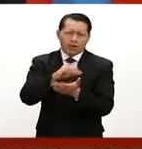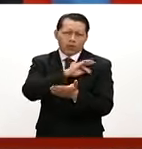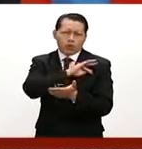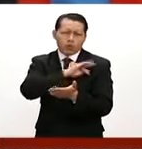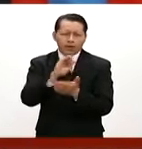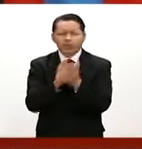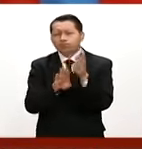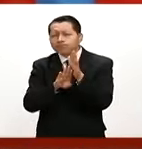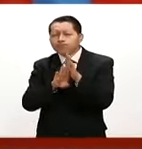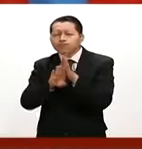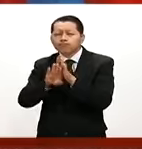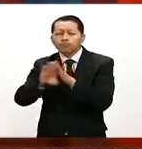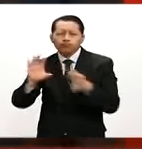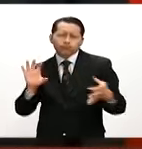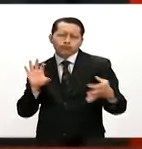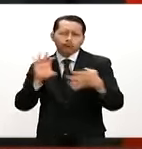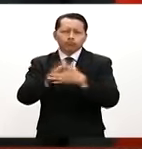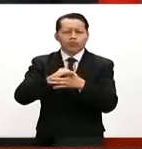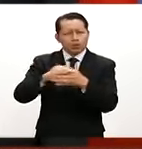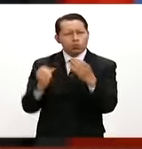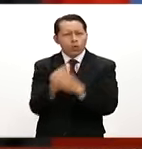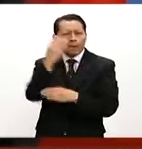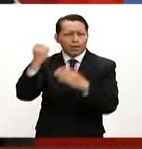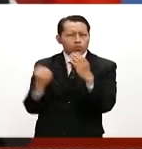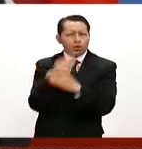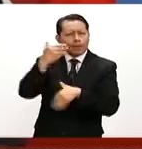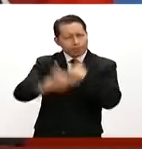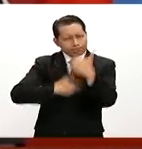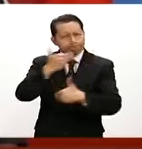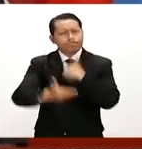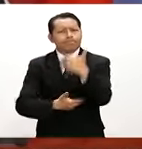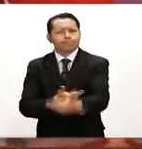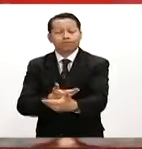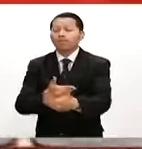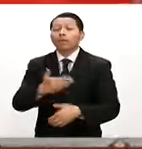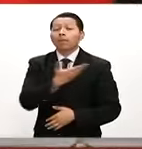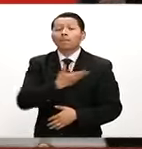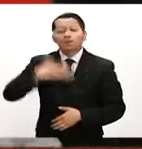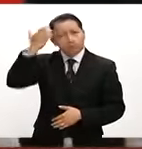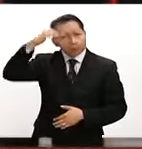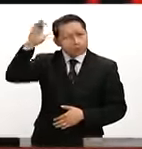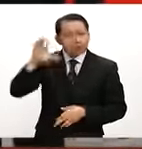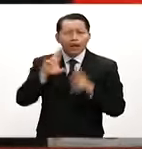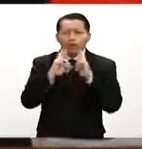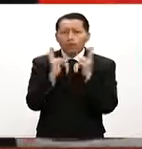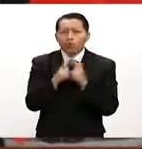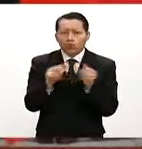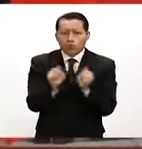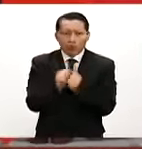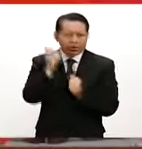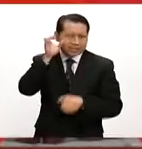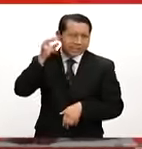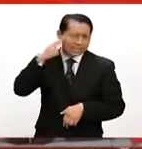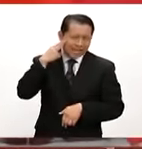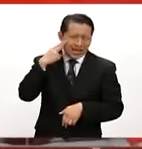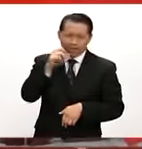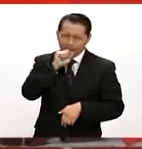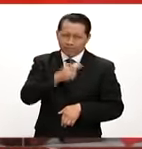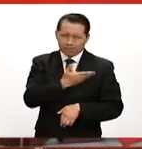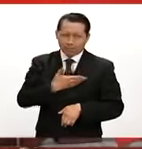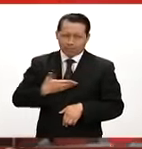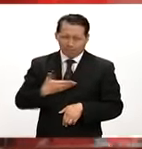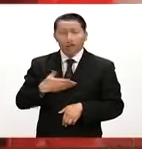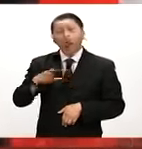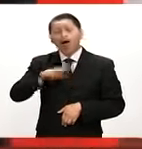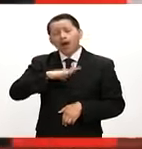interconectada e integradora. En sus primeras actividades, el presidente Peña Nieto se reunió con su homólogo de China, Xi Jinping, en la